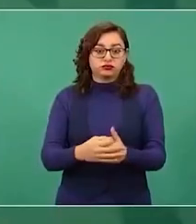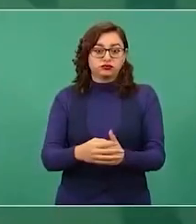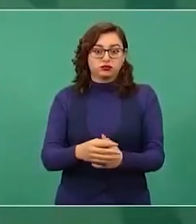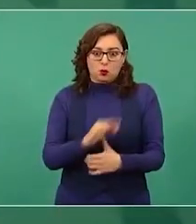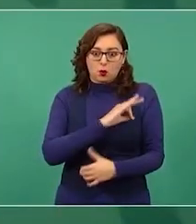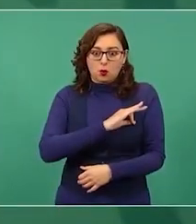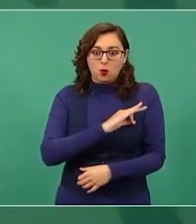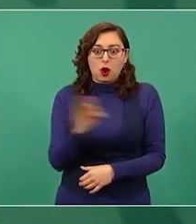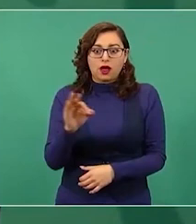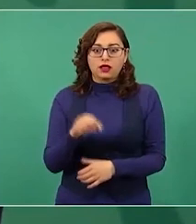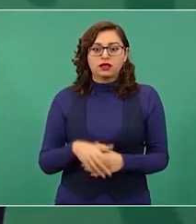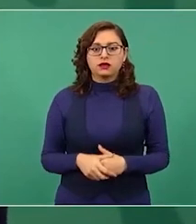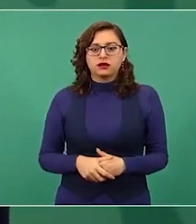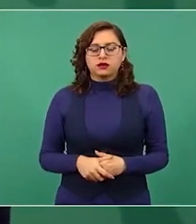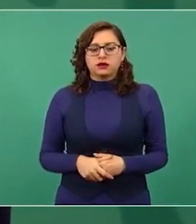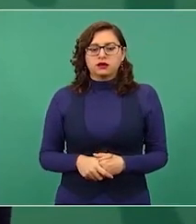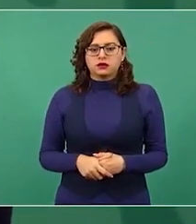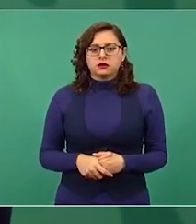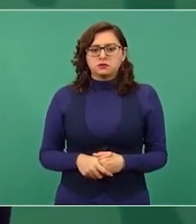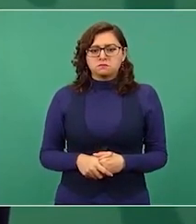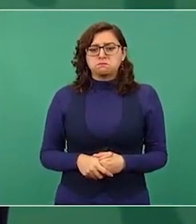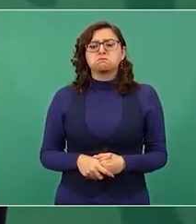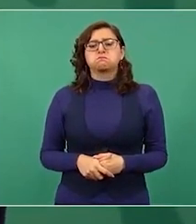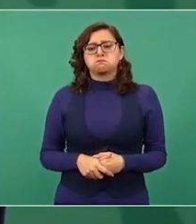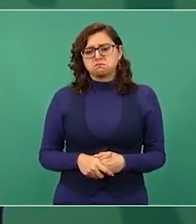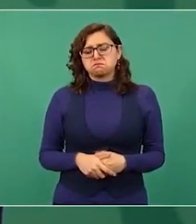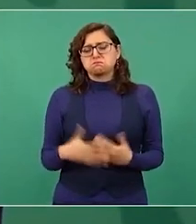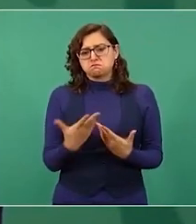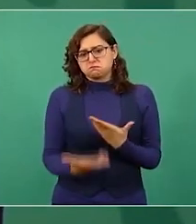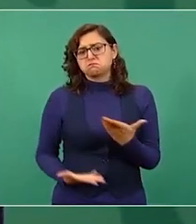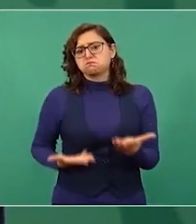Pues es muy buena propuesta.